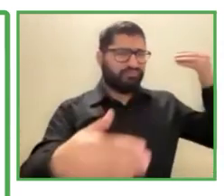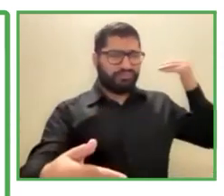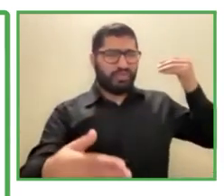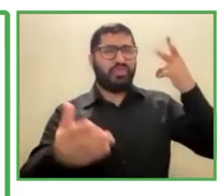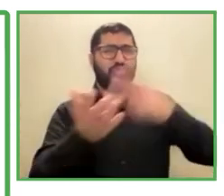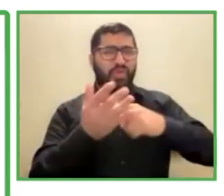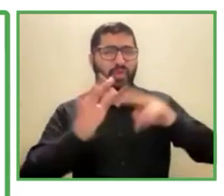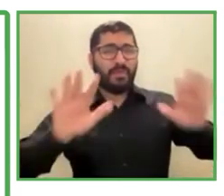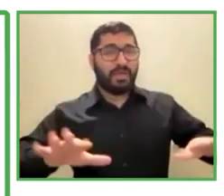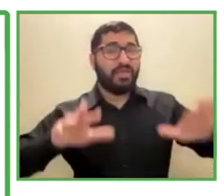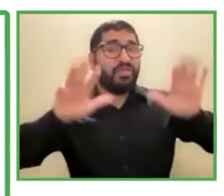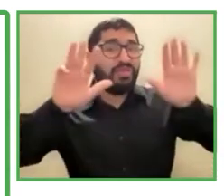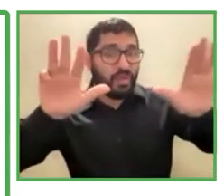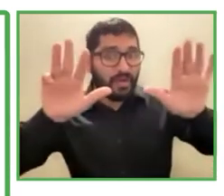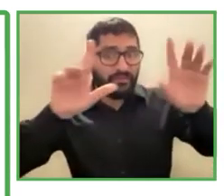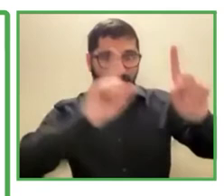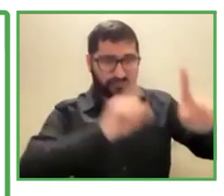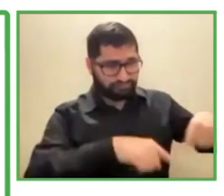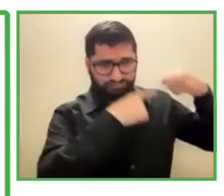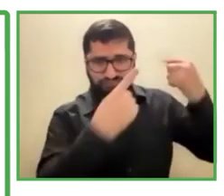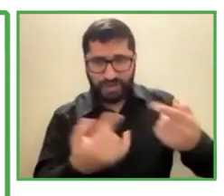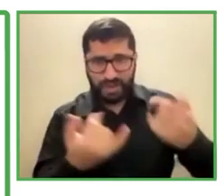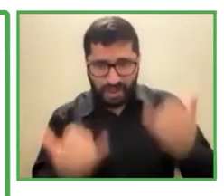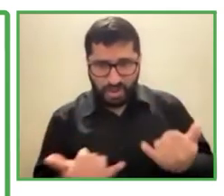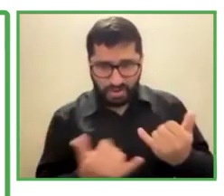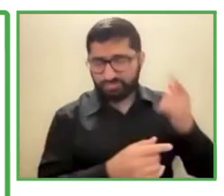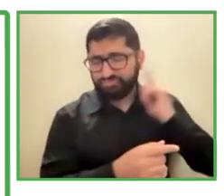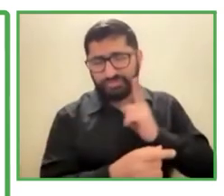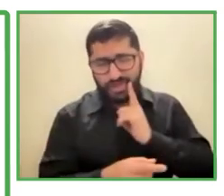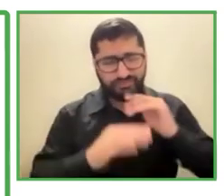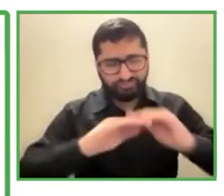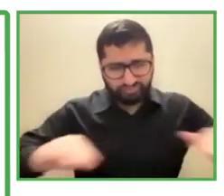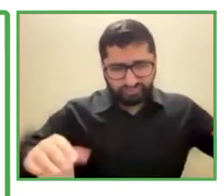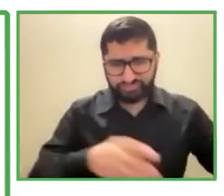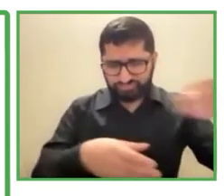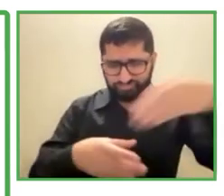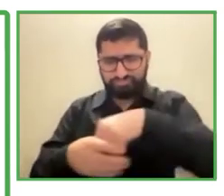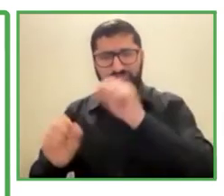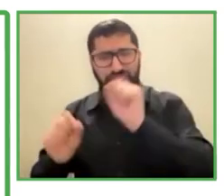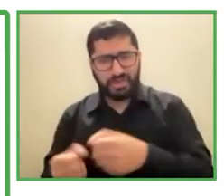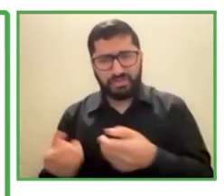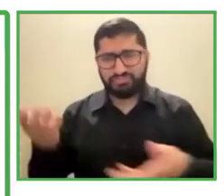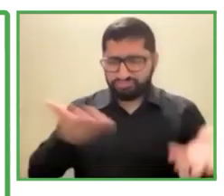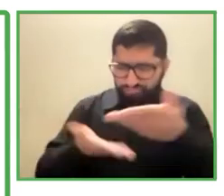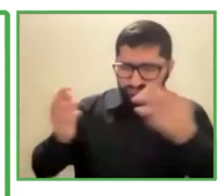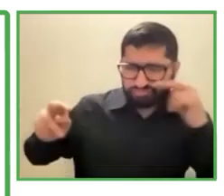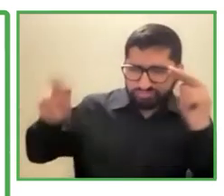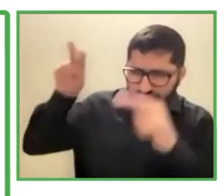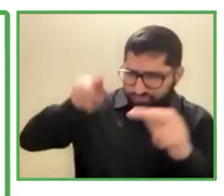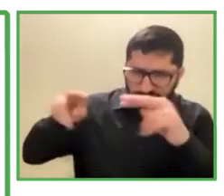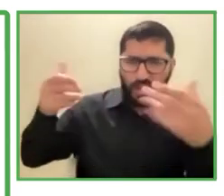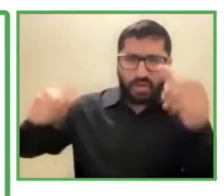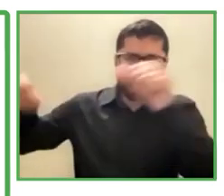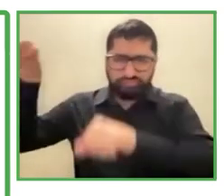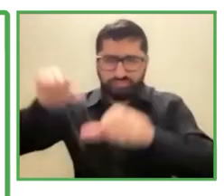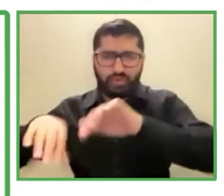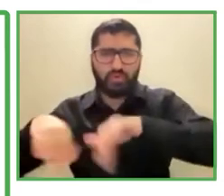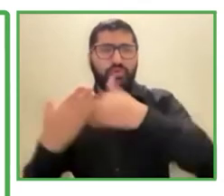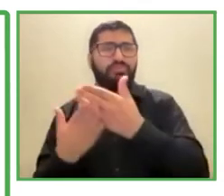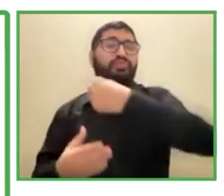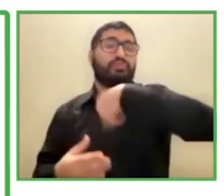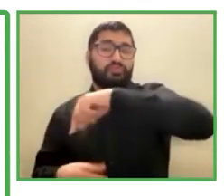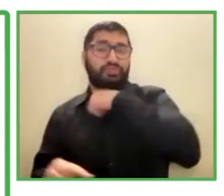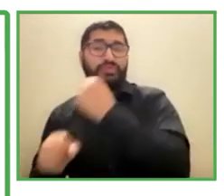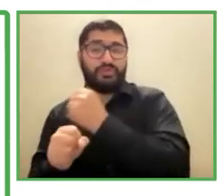sordos a un taller en nuestro laboratorio y nuestro jardín de hierbas para que pudieran aprender cómo hacer aceites o tés